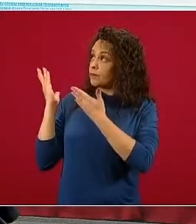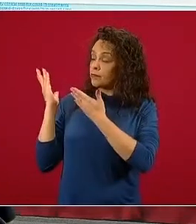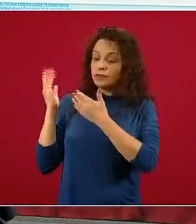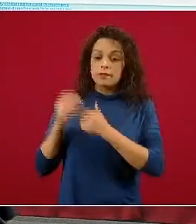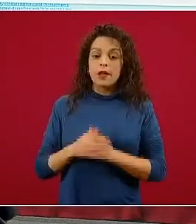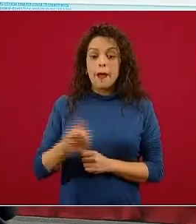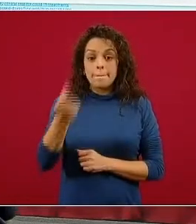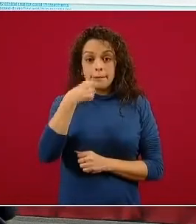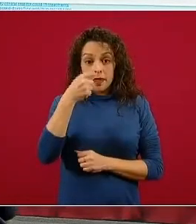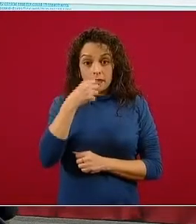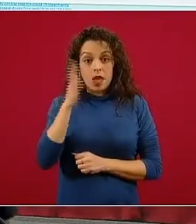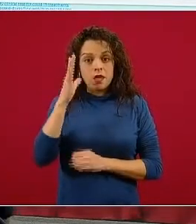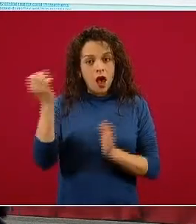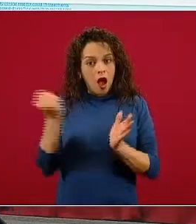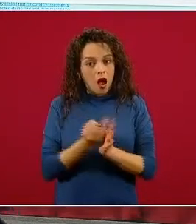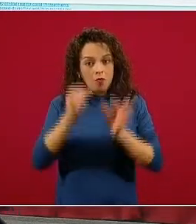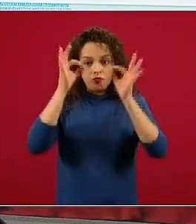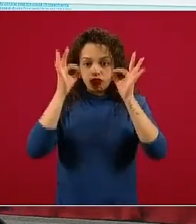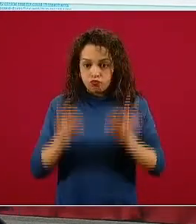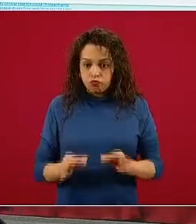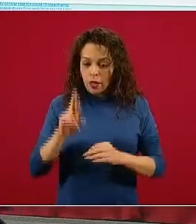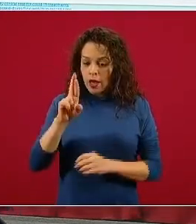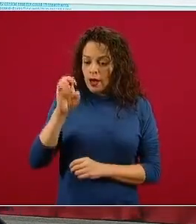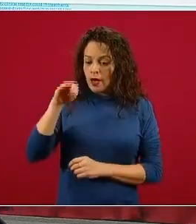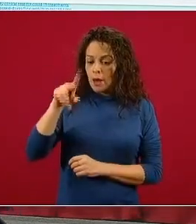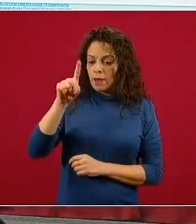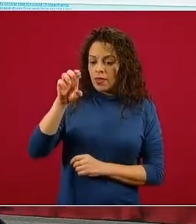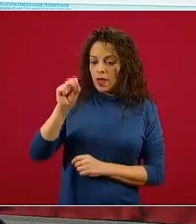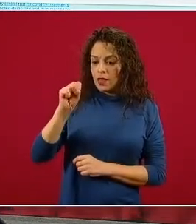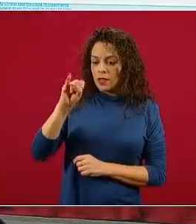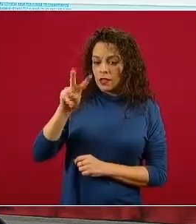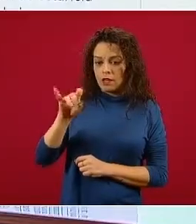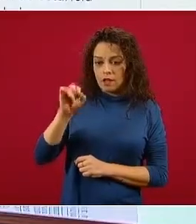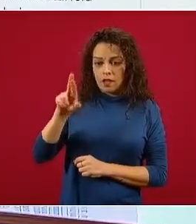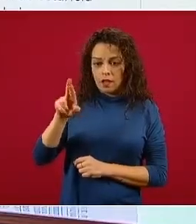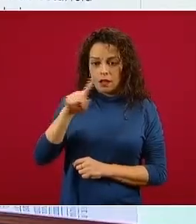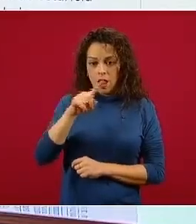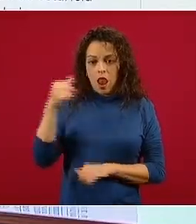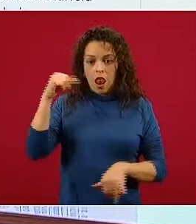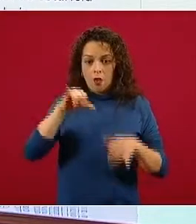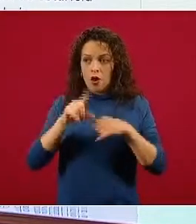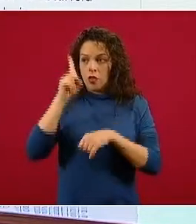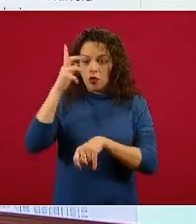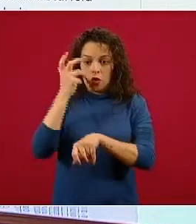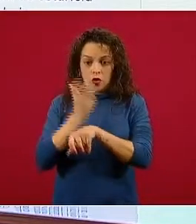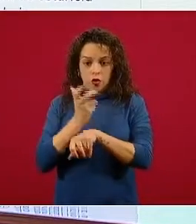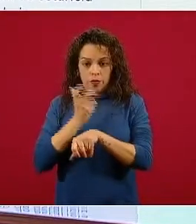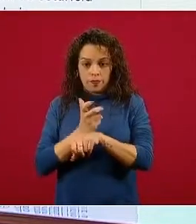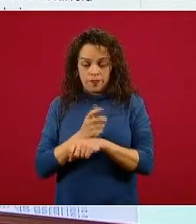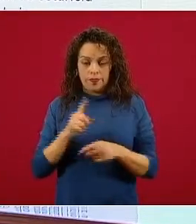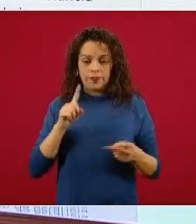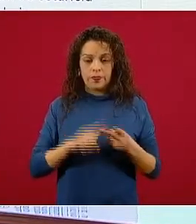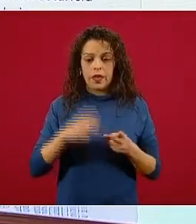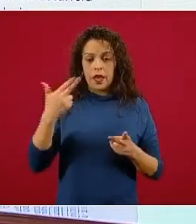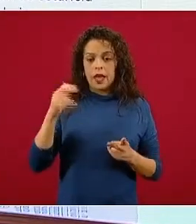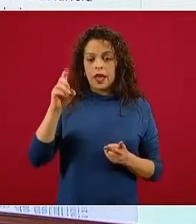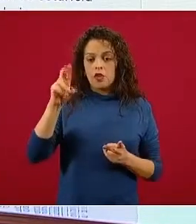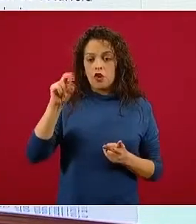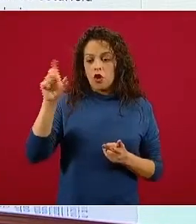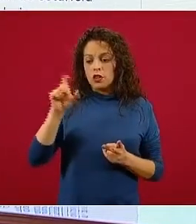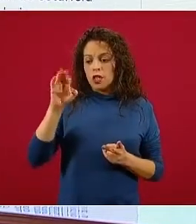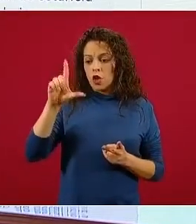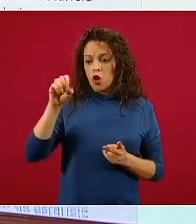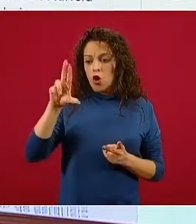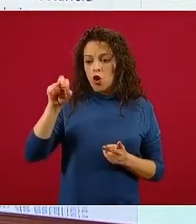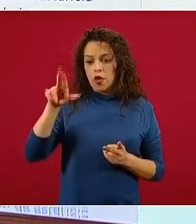Remdesivir, este es un fármaco de patente del laboratorio Gilead, un laboratorio de Estados Unidos. Hidroxicloroquina, ya no